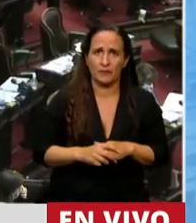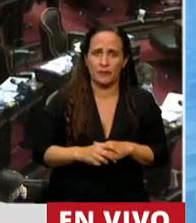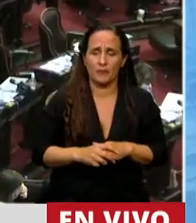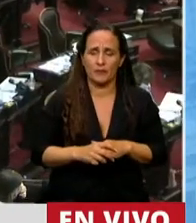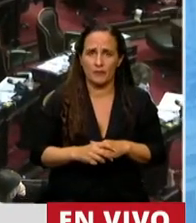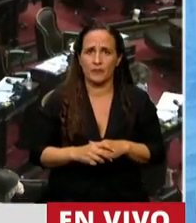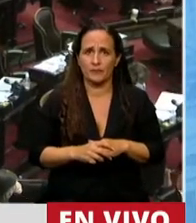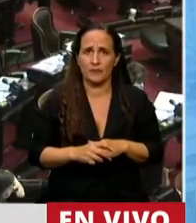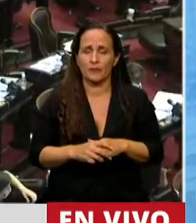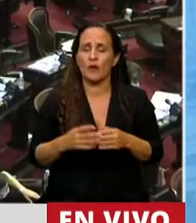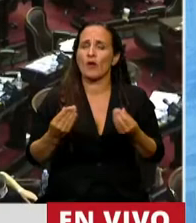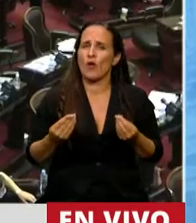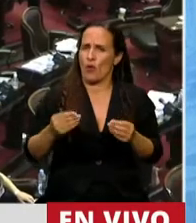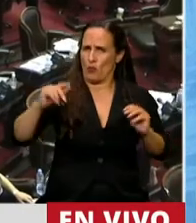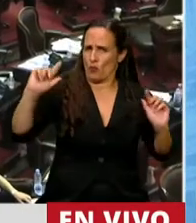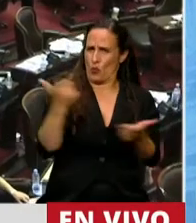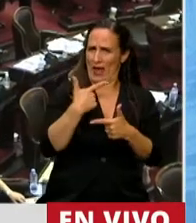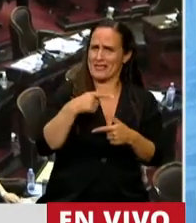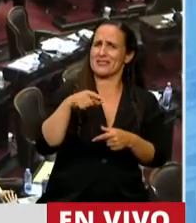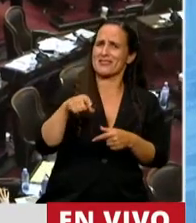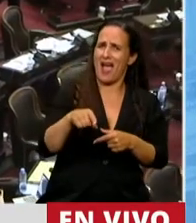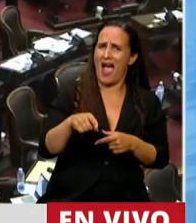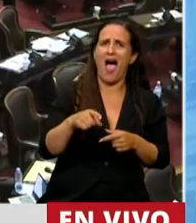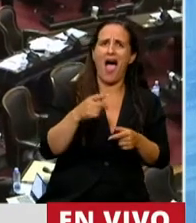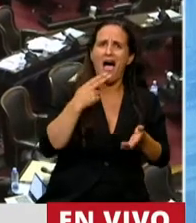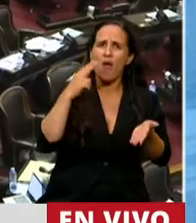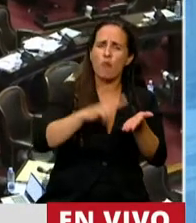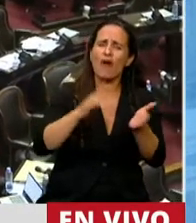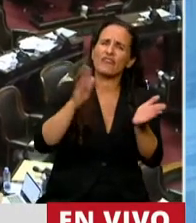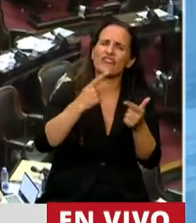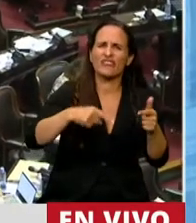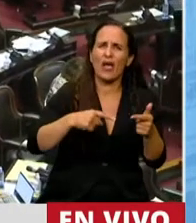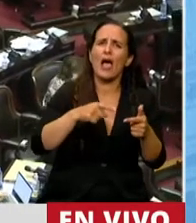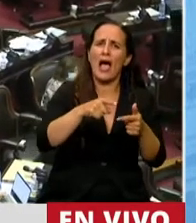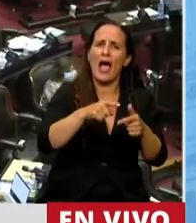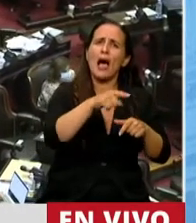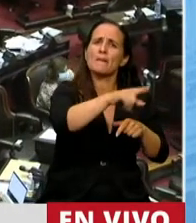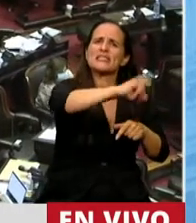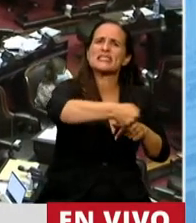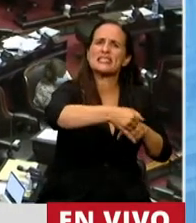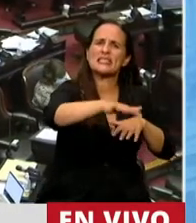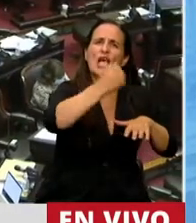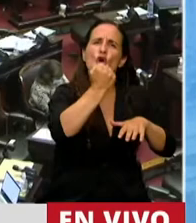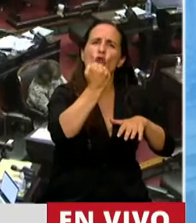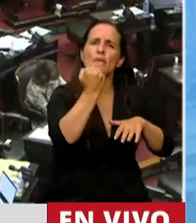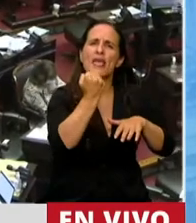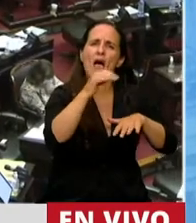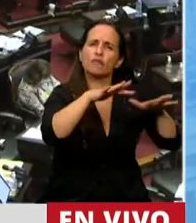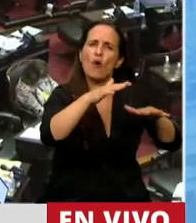aceptemos implícitamente que un tratamiento fiscal razonable impulsa la actividad económica y a la media hora